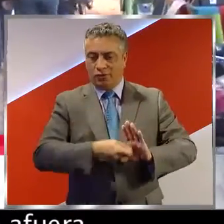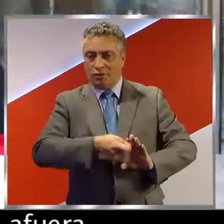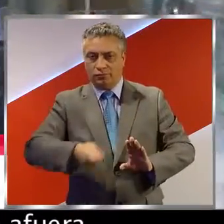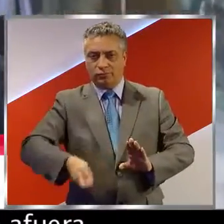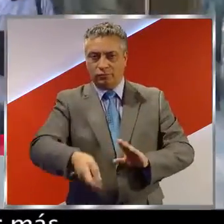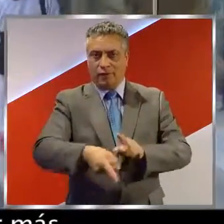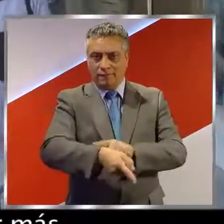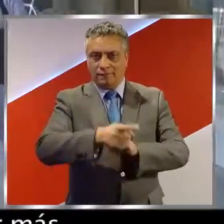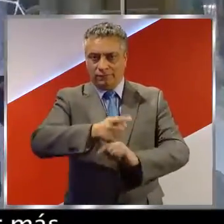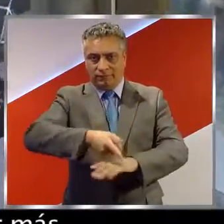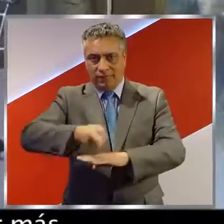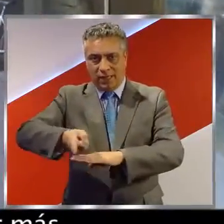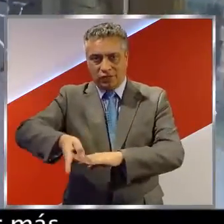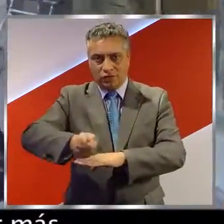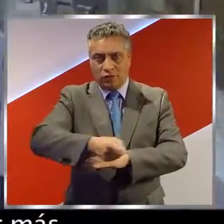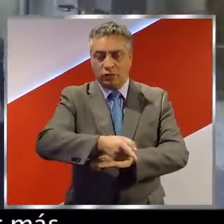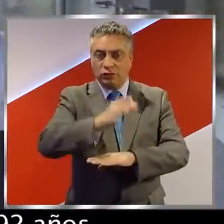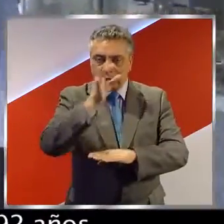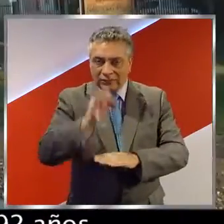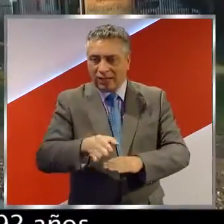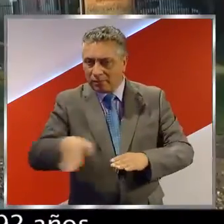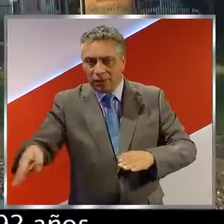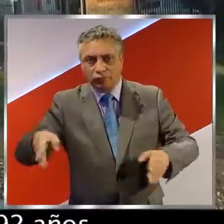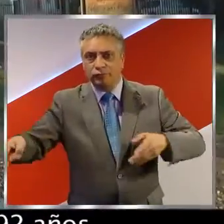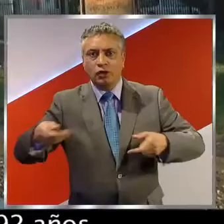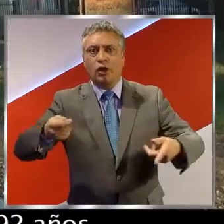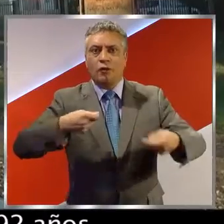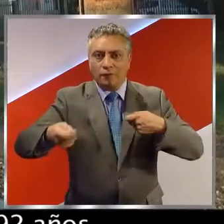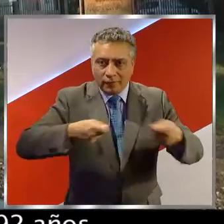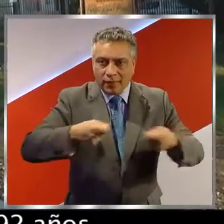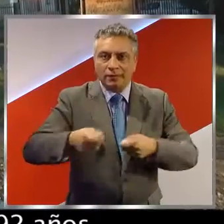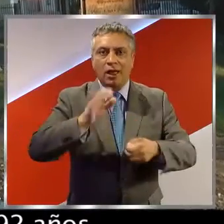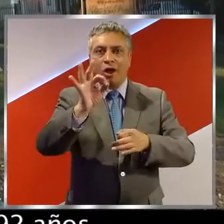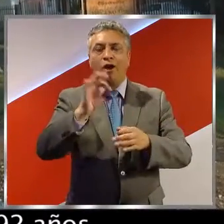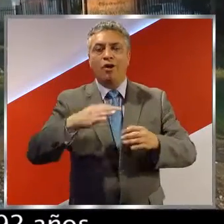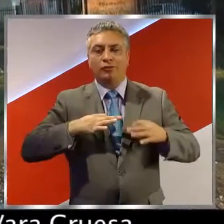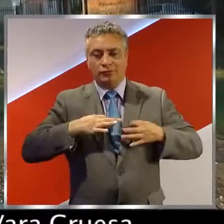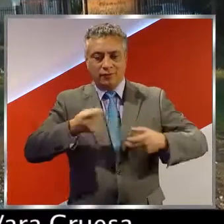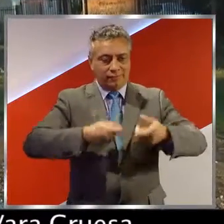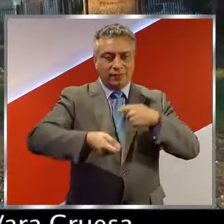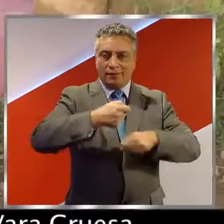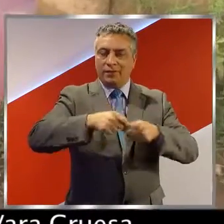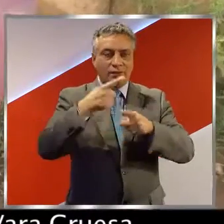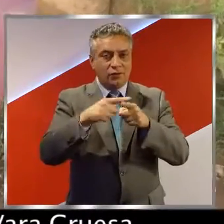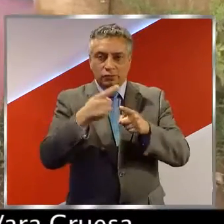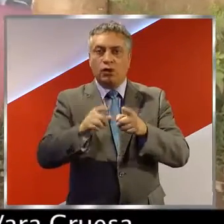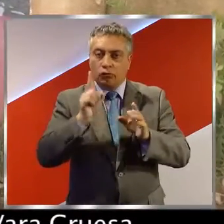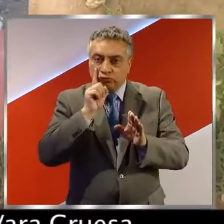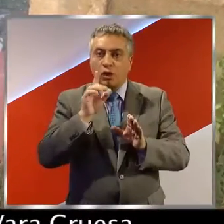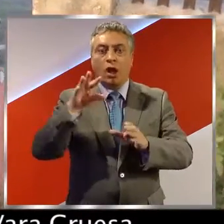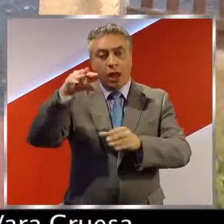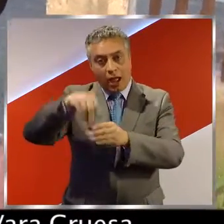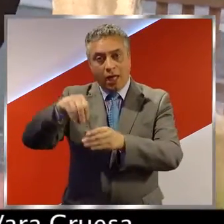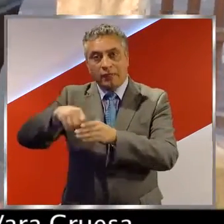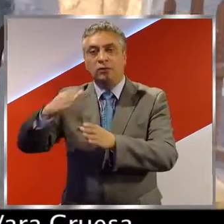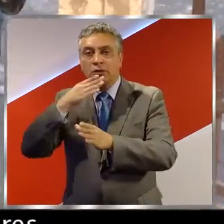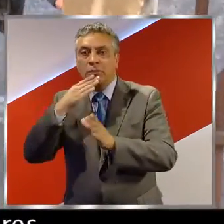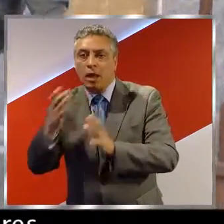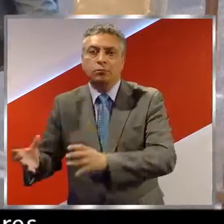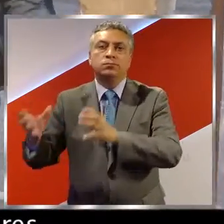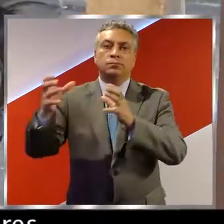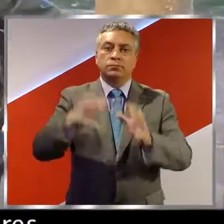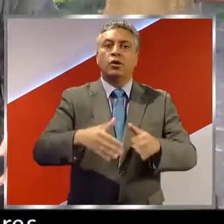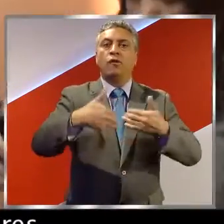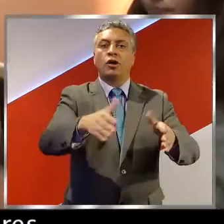instalan afuera como para promocionar más. Ella vive con su padre de 92 años y sus tres hijos en el sector de Baragruesa,